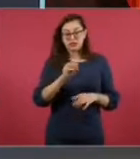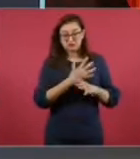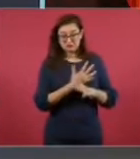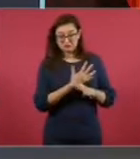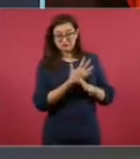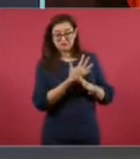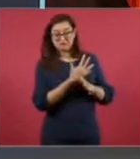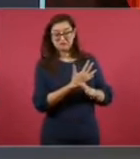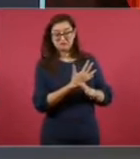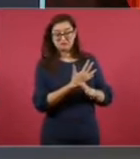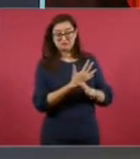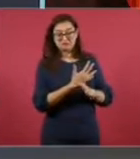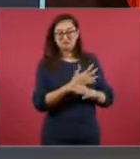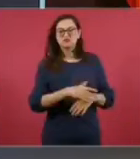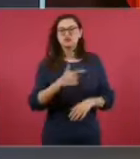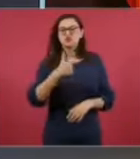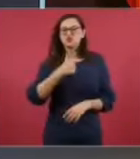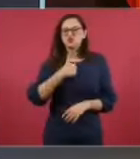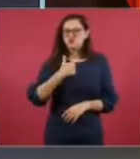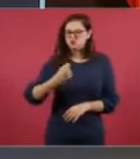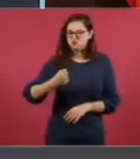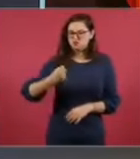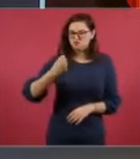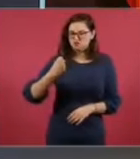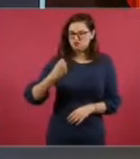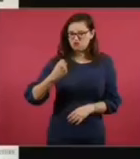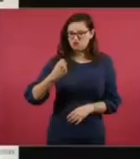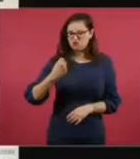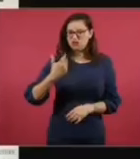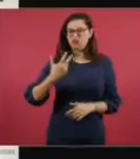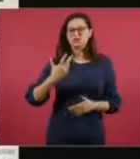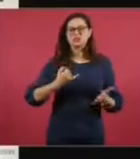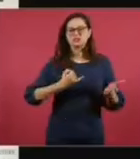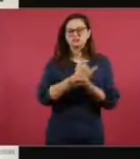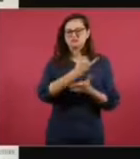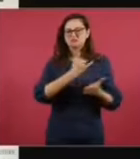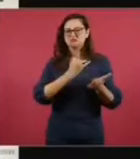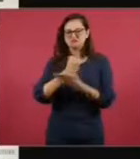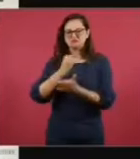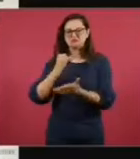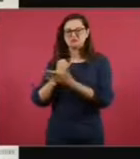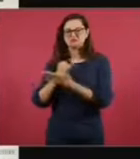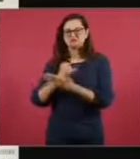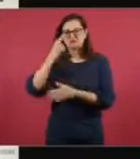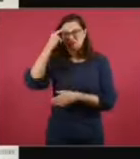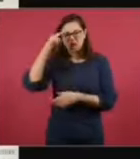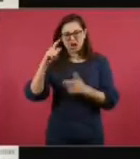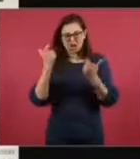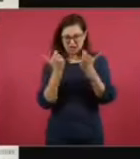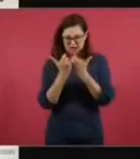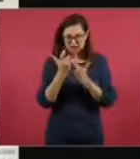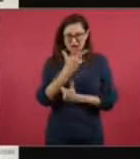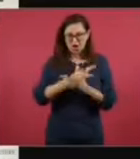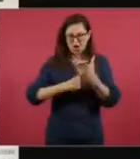ha temblado la mano para tomar las decisiones que salvarán la economía.